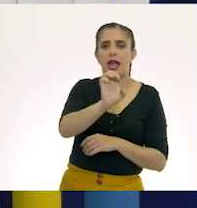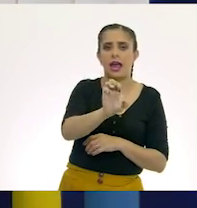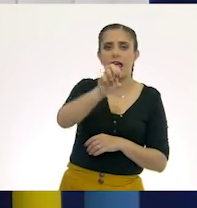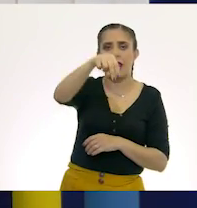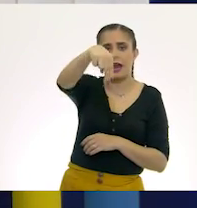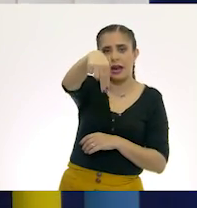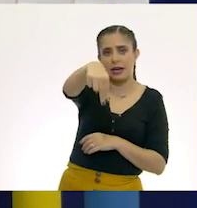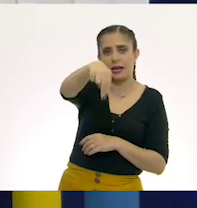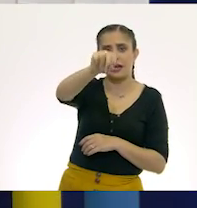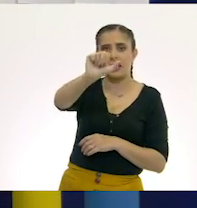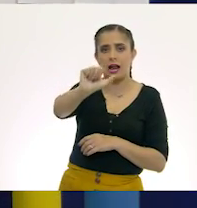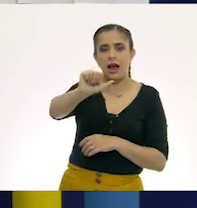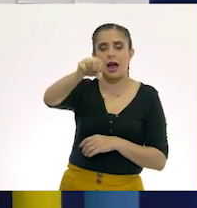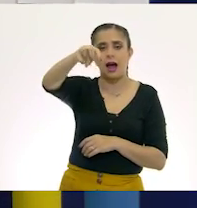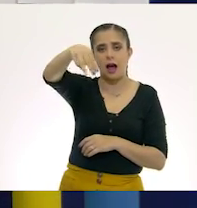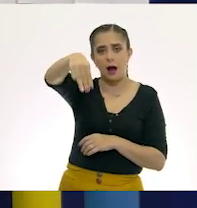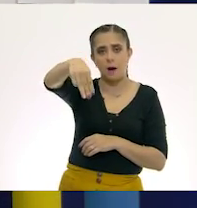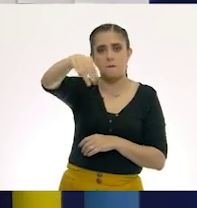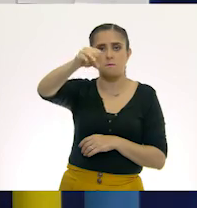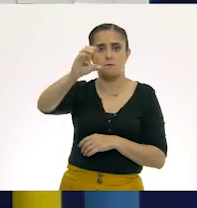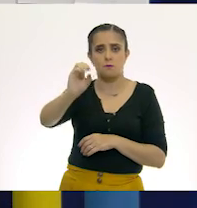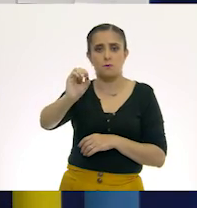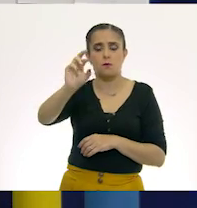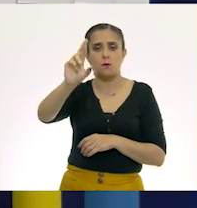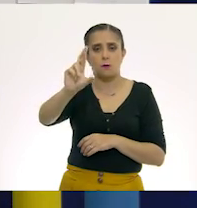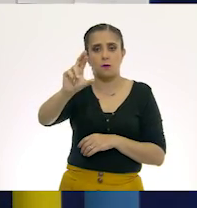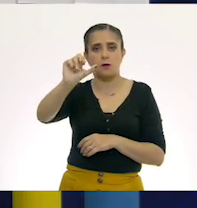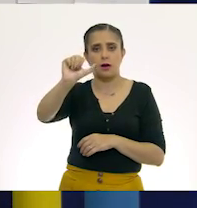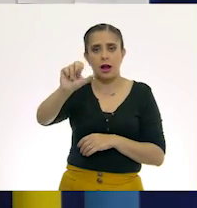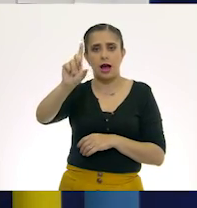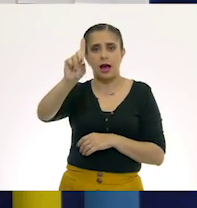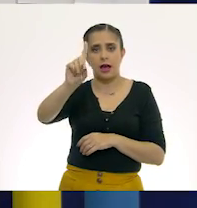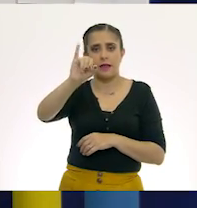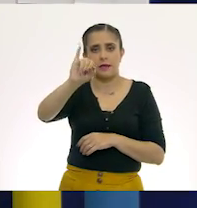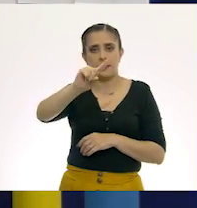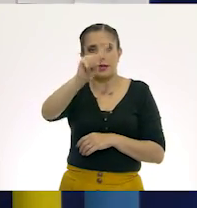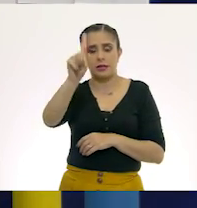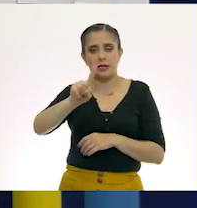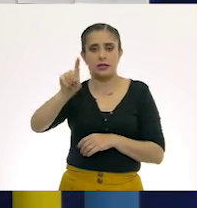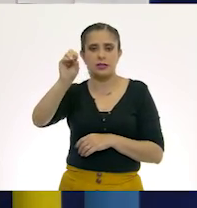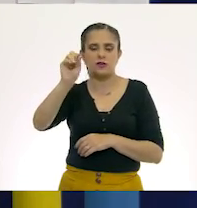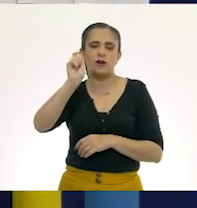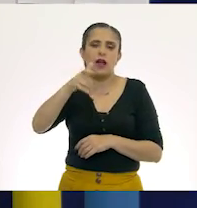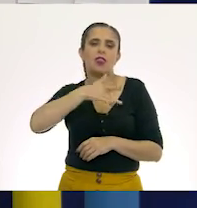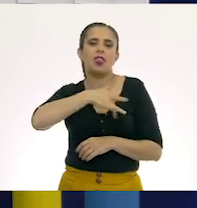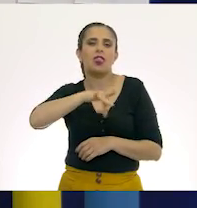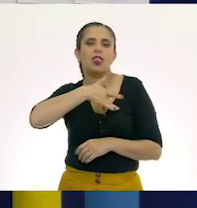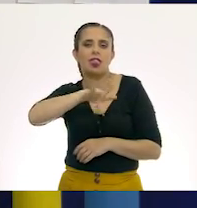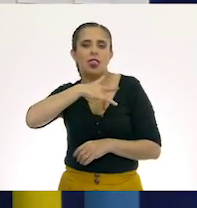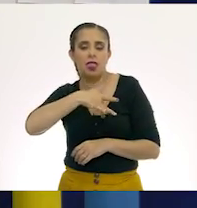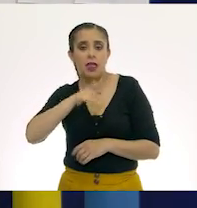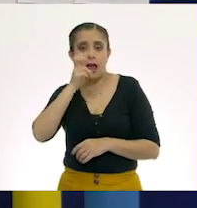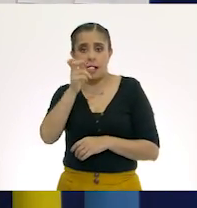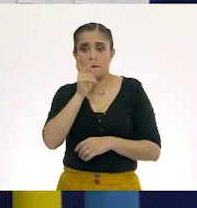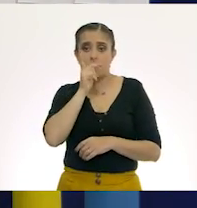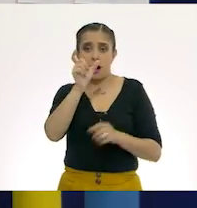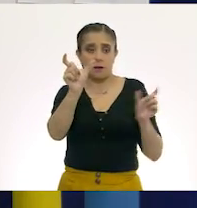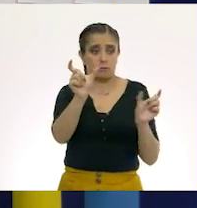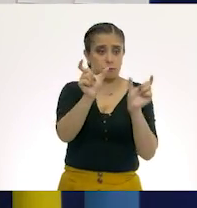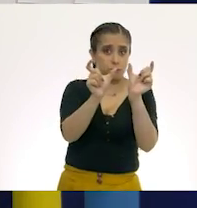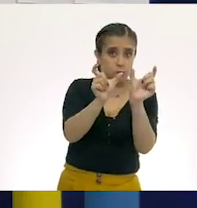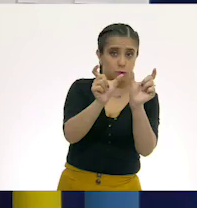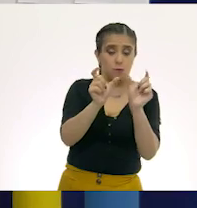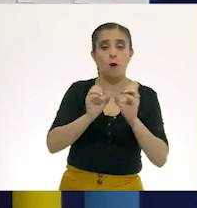Enamoradizo. Enamoradizo tiene un prefijo o tiene un sufijo. ¿Y cómo la armaríamos?